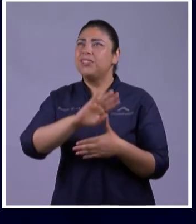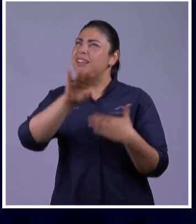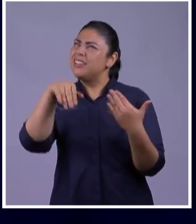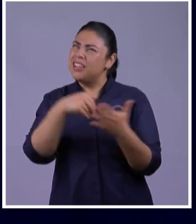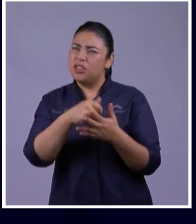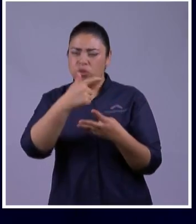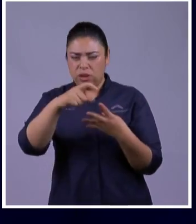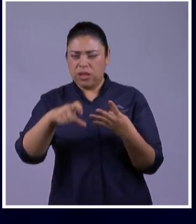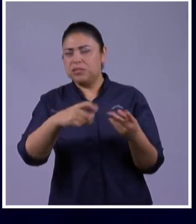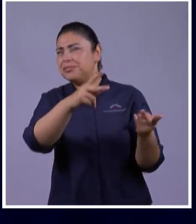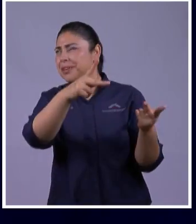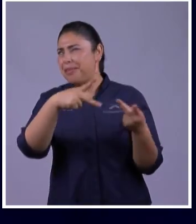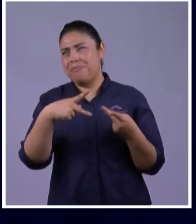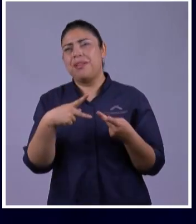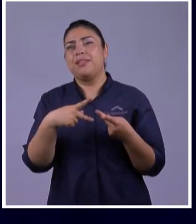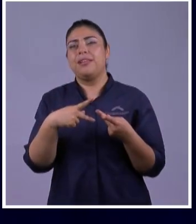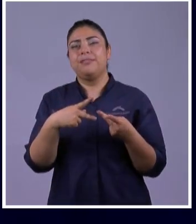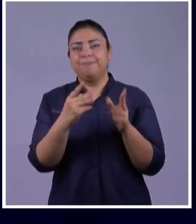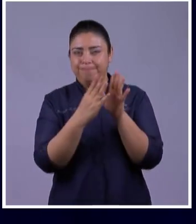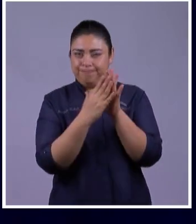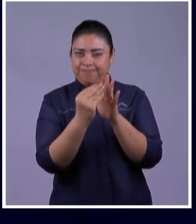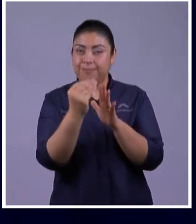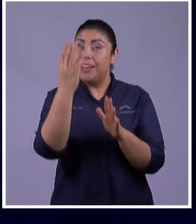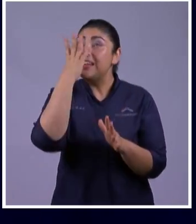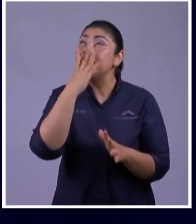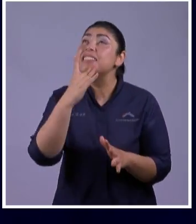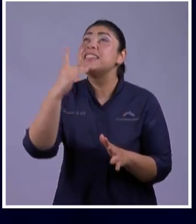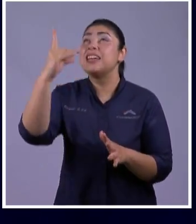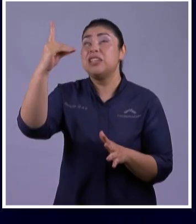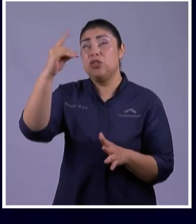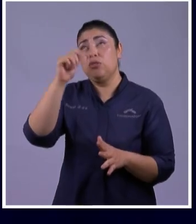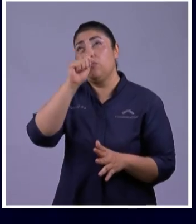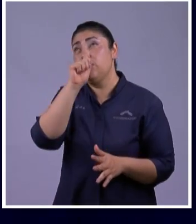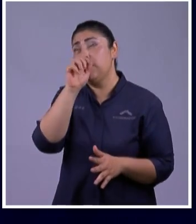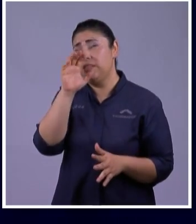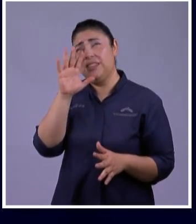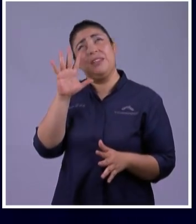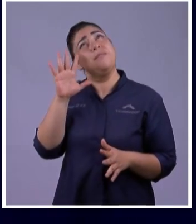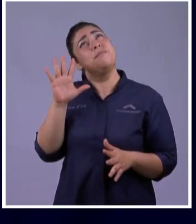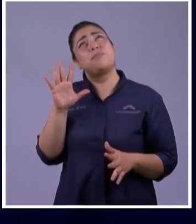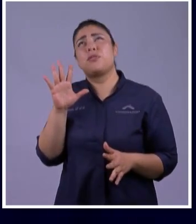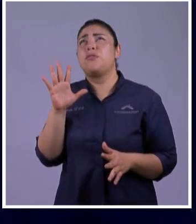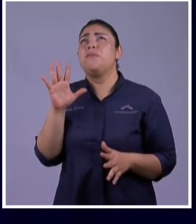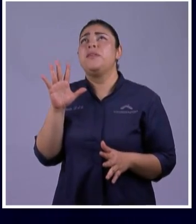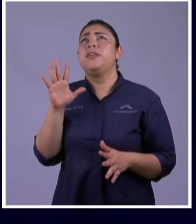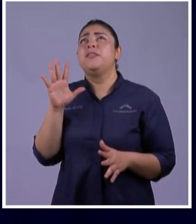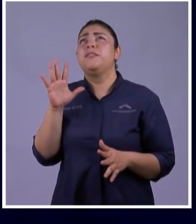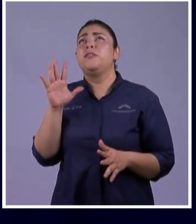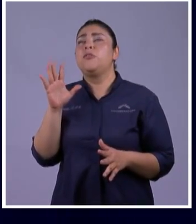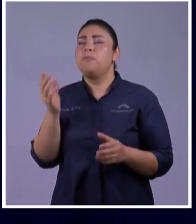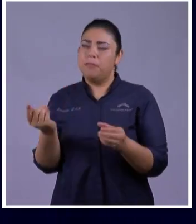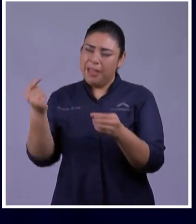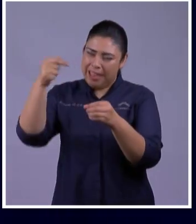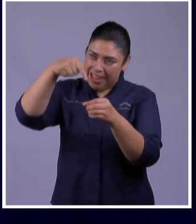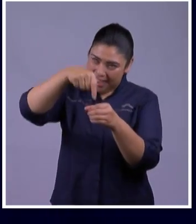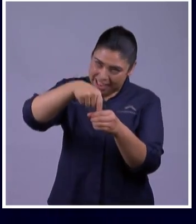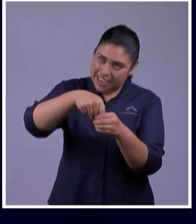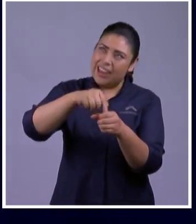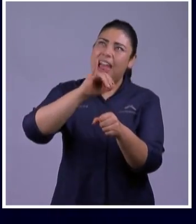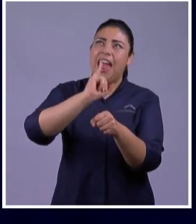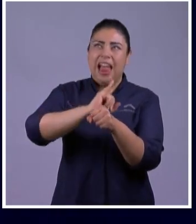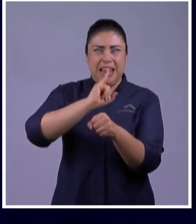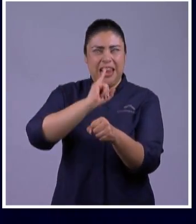Dile Señor Y Te Prometo Señor Congregarme En Cuanto Todo Vuelva A Ser